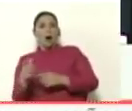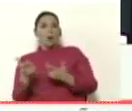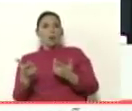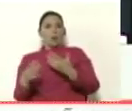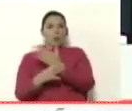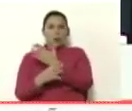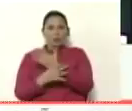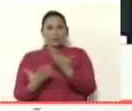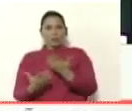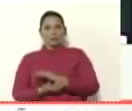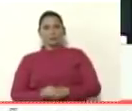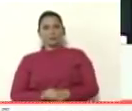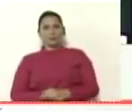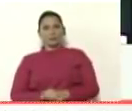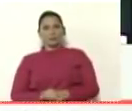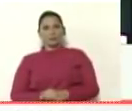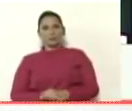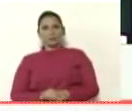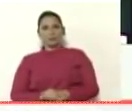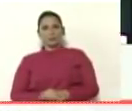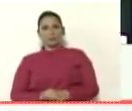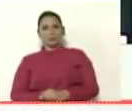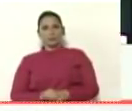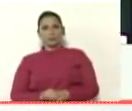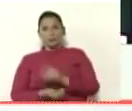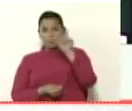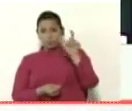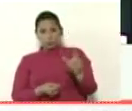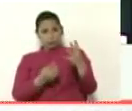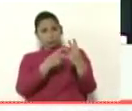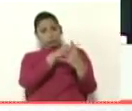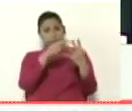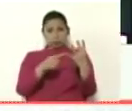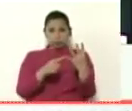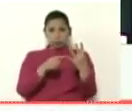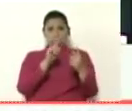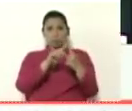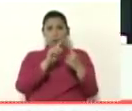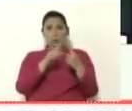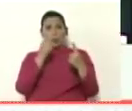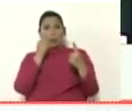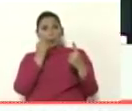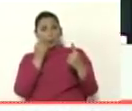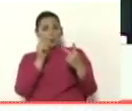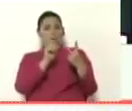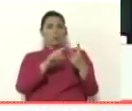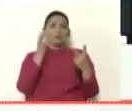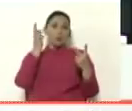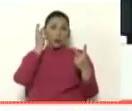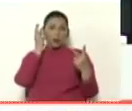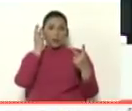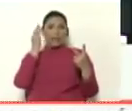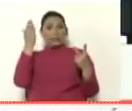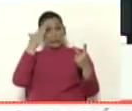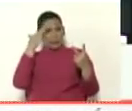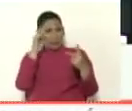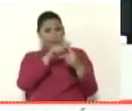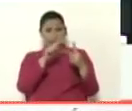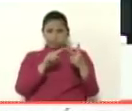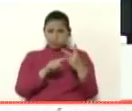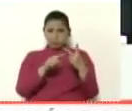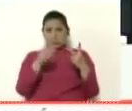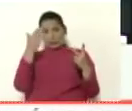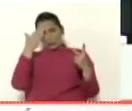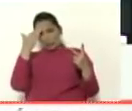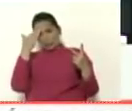confianza de Juan Guaidó son estos señores Rosana y Kevin que además sabía el señor